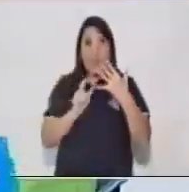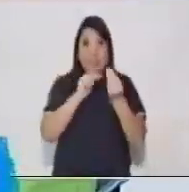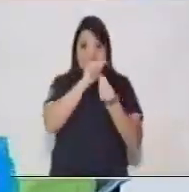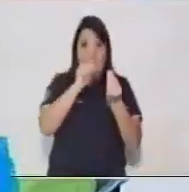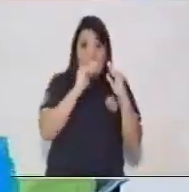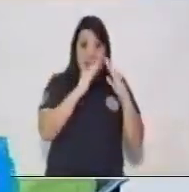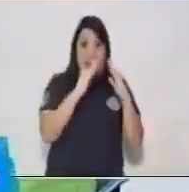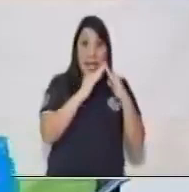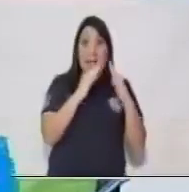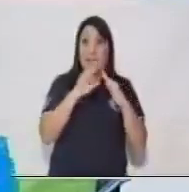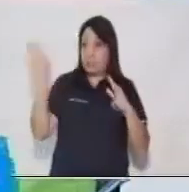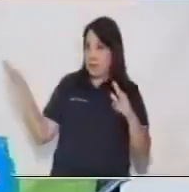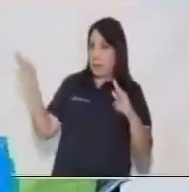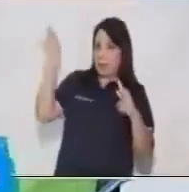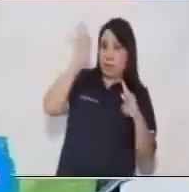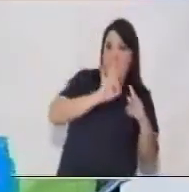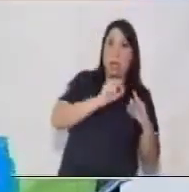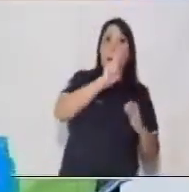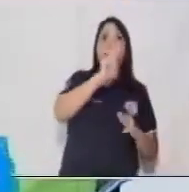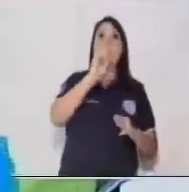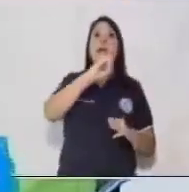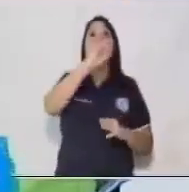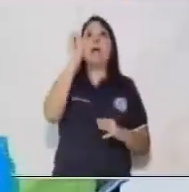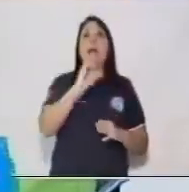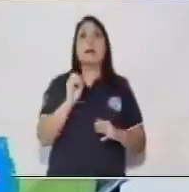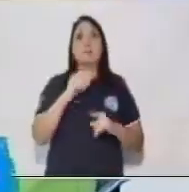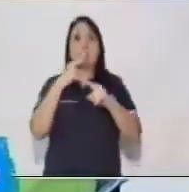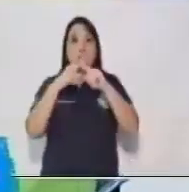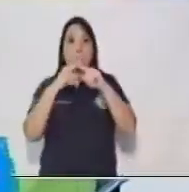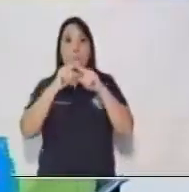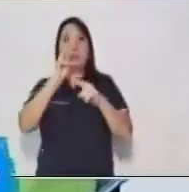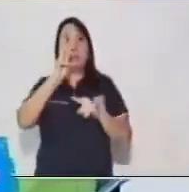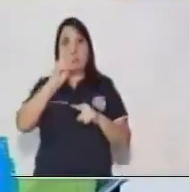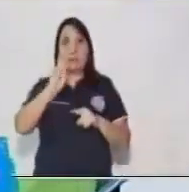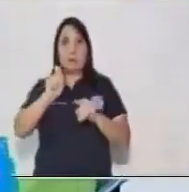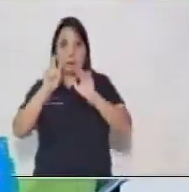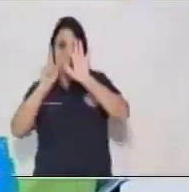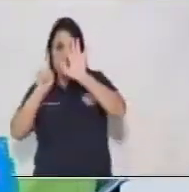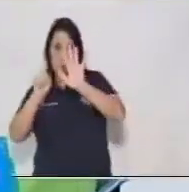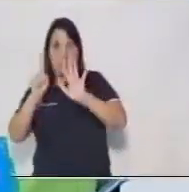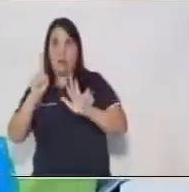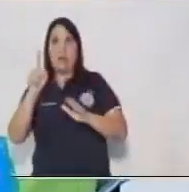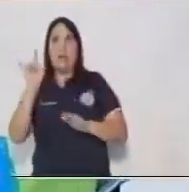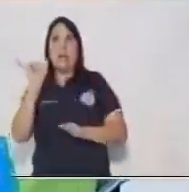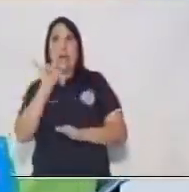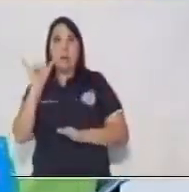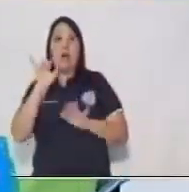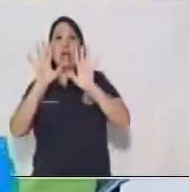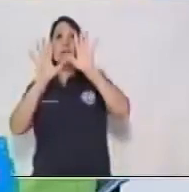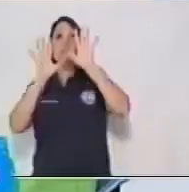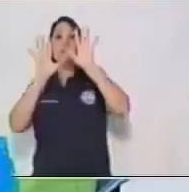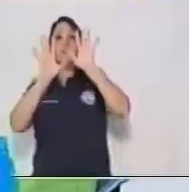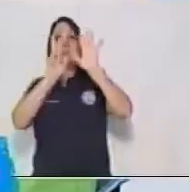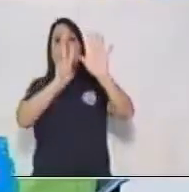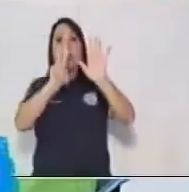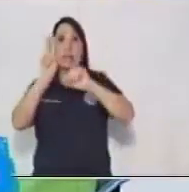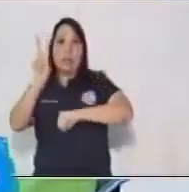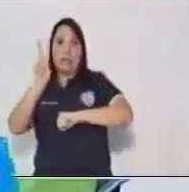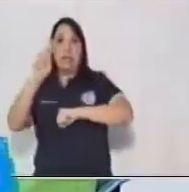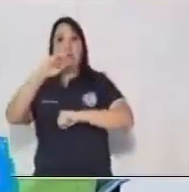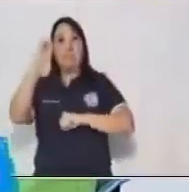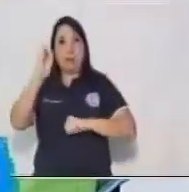que representan el 20%, lo multiplicamos por 3.6 grados y nos da